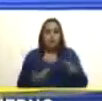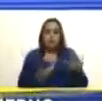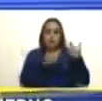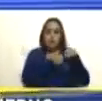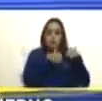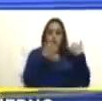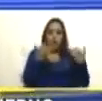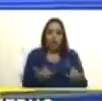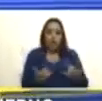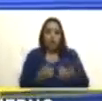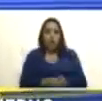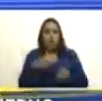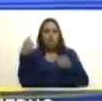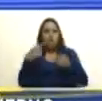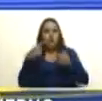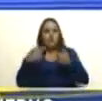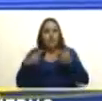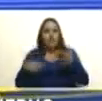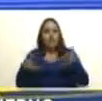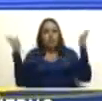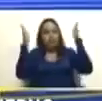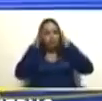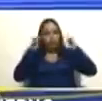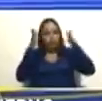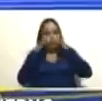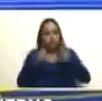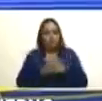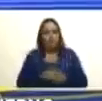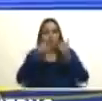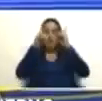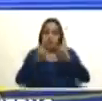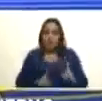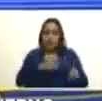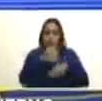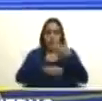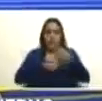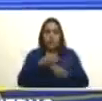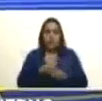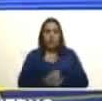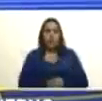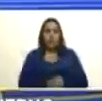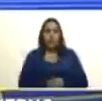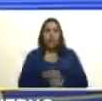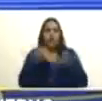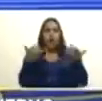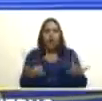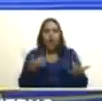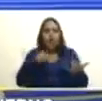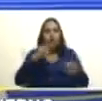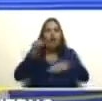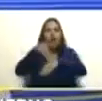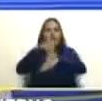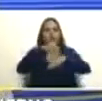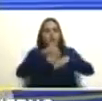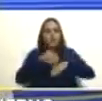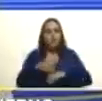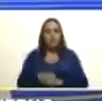de un conjunto de acciones y decisiones que procedo a anunciar